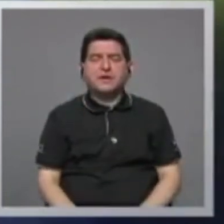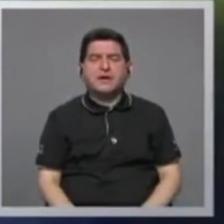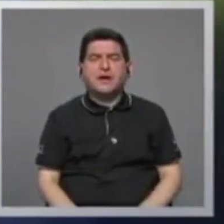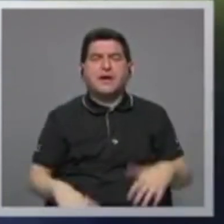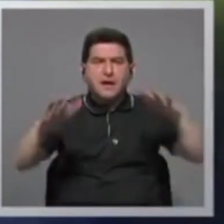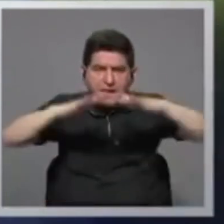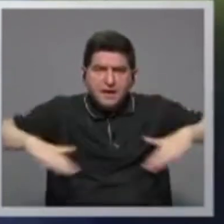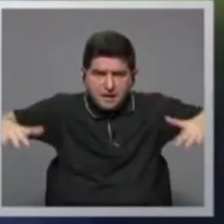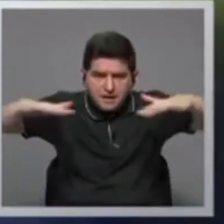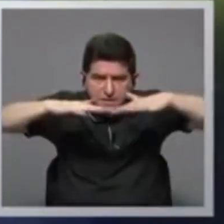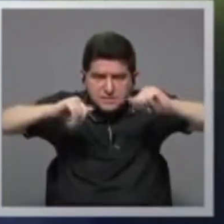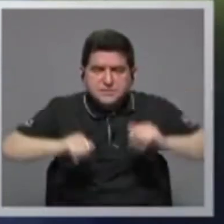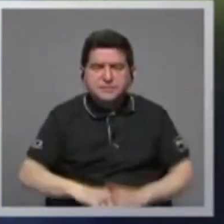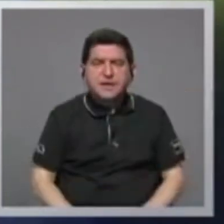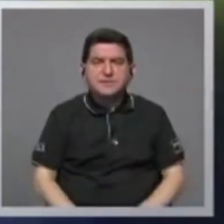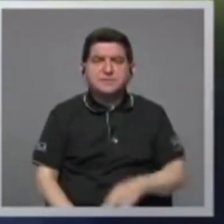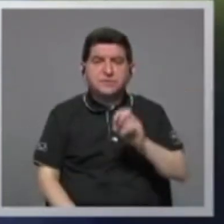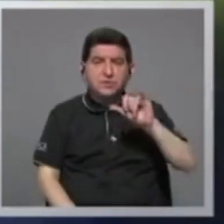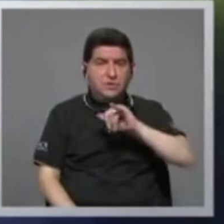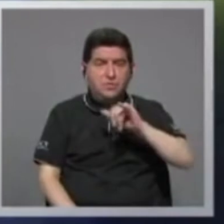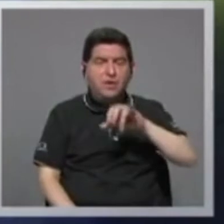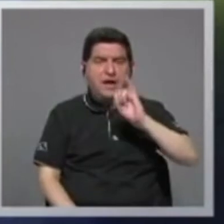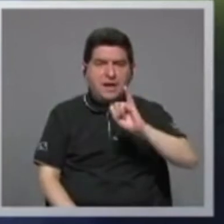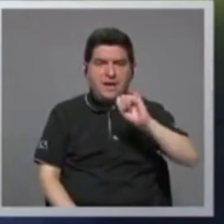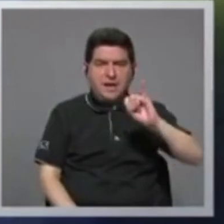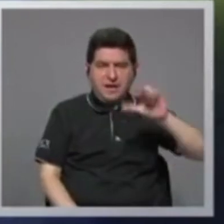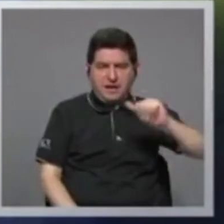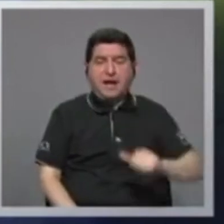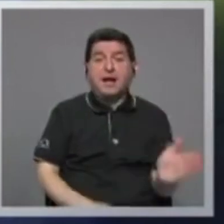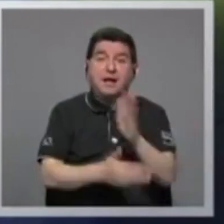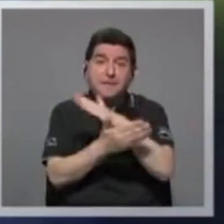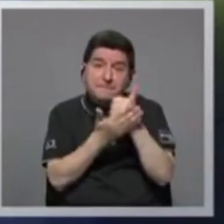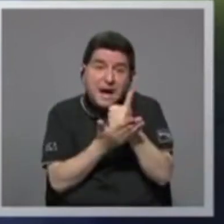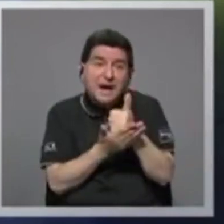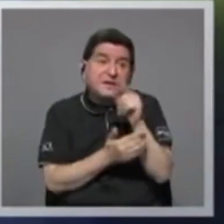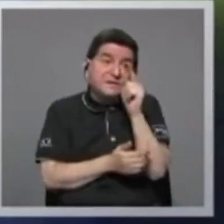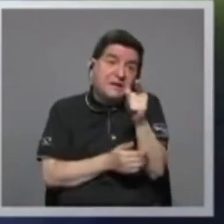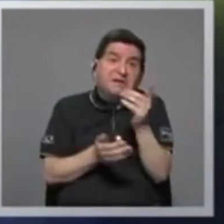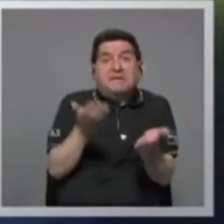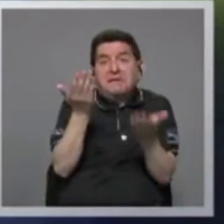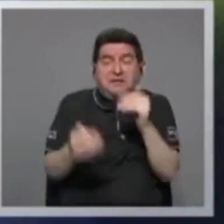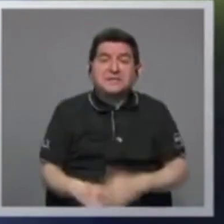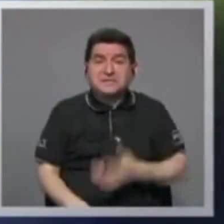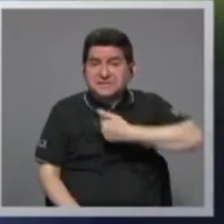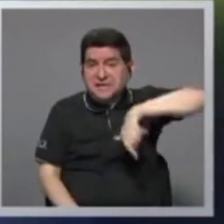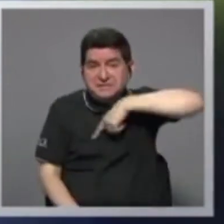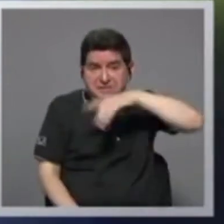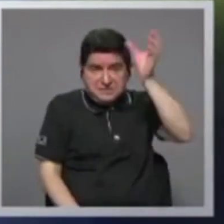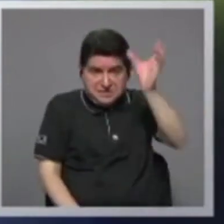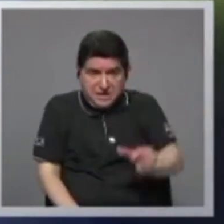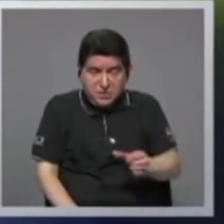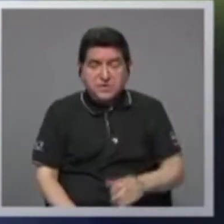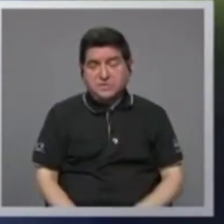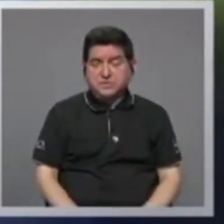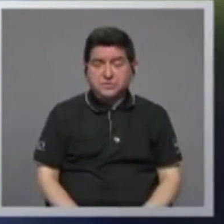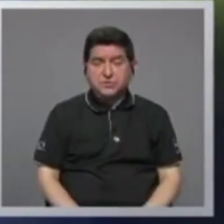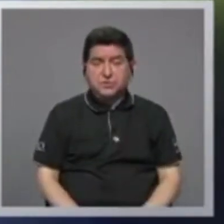del ICA, y si fuera parte del continente, sería